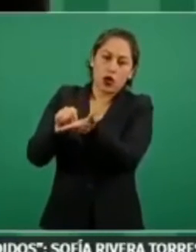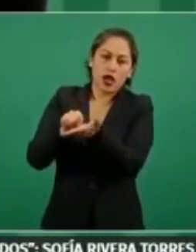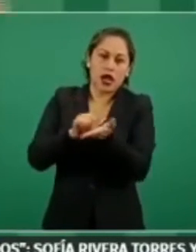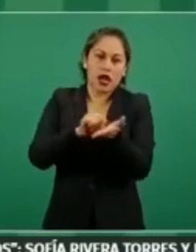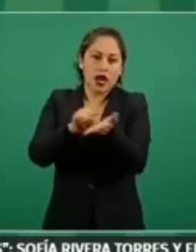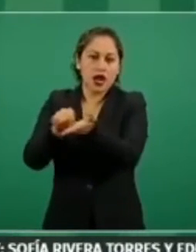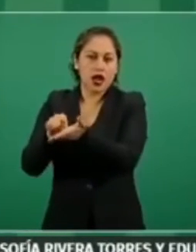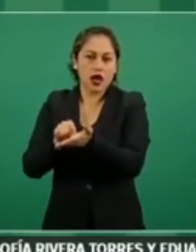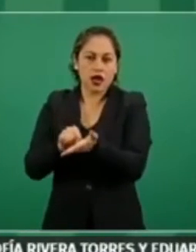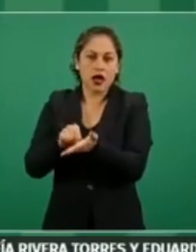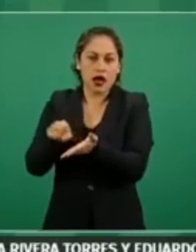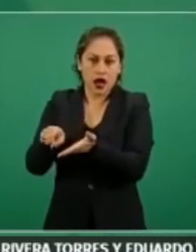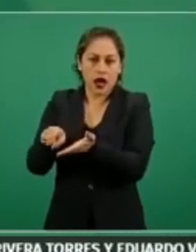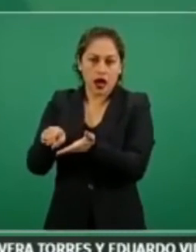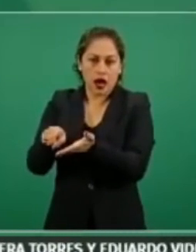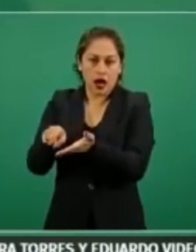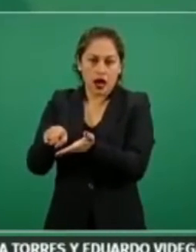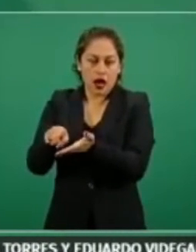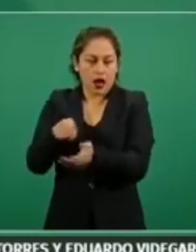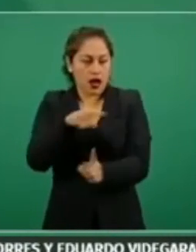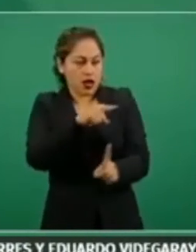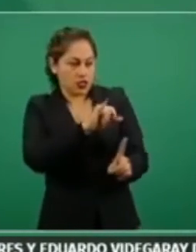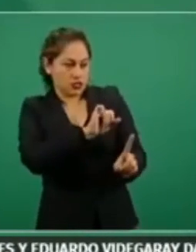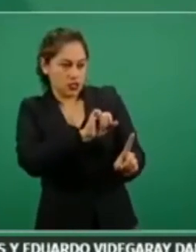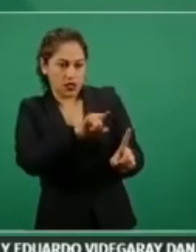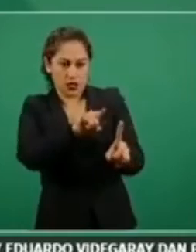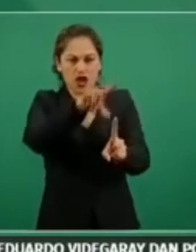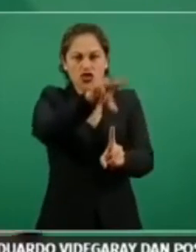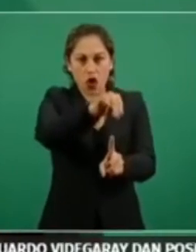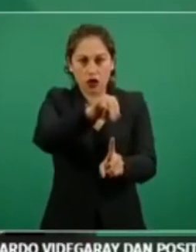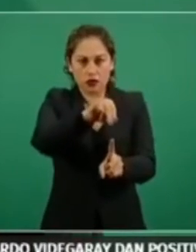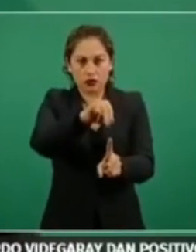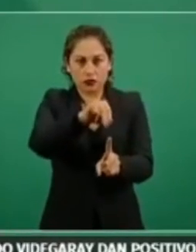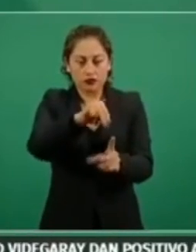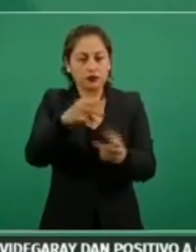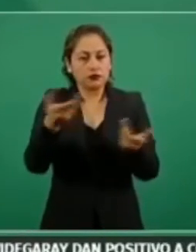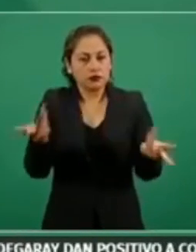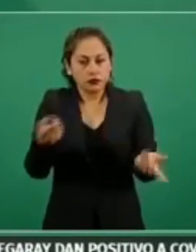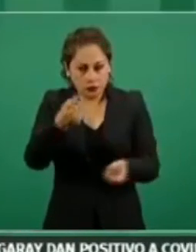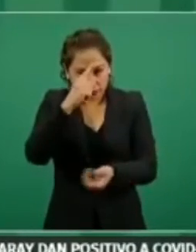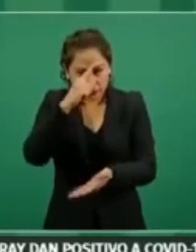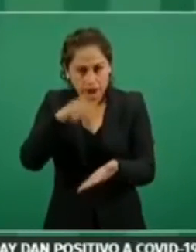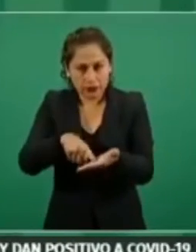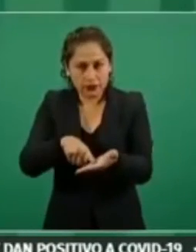decida usted no, porque lo que está diciendo